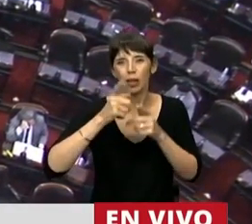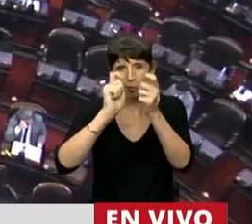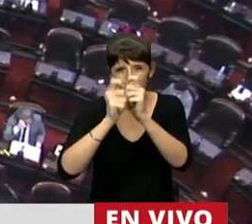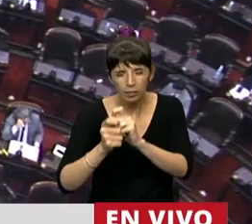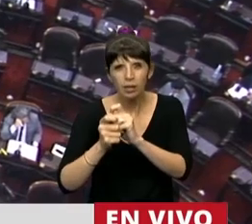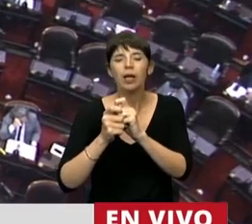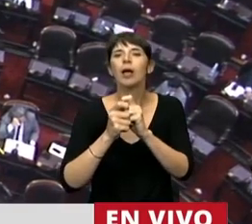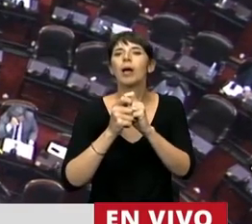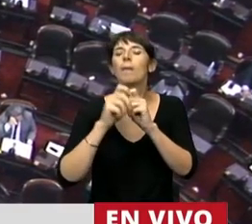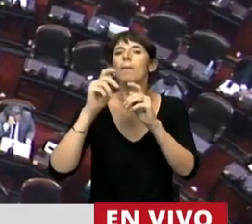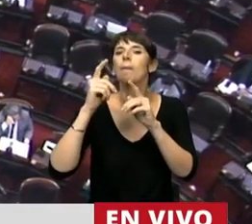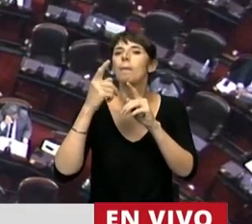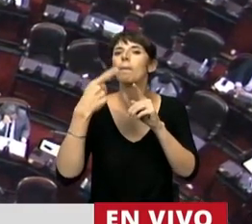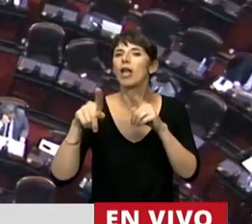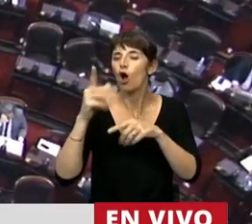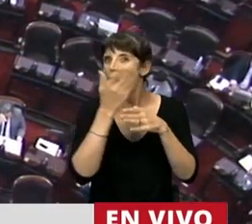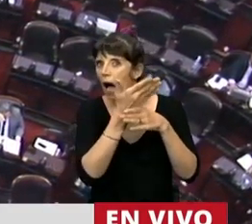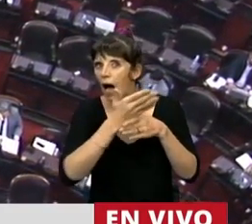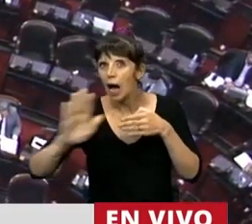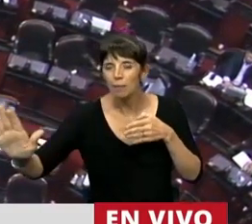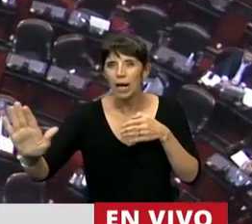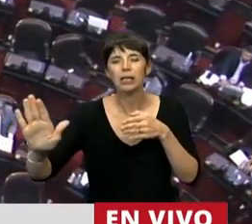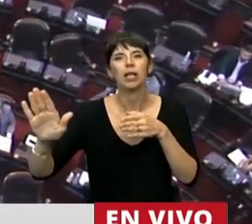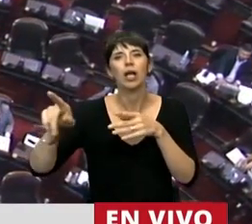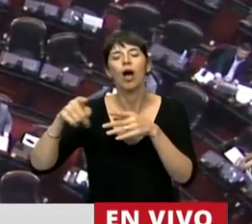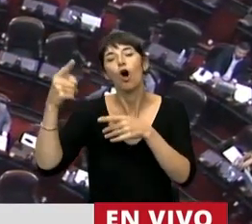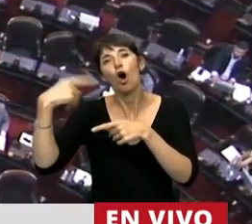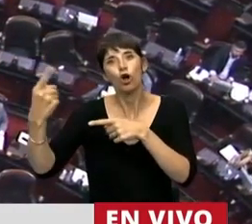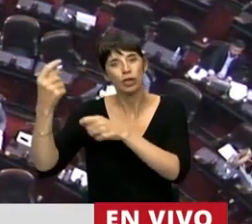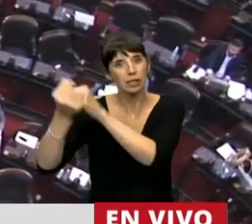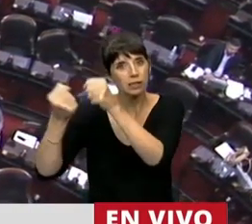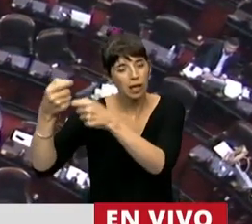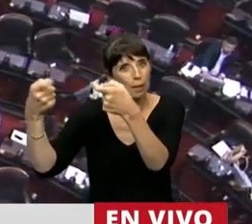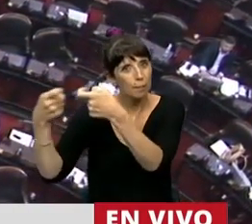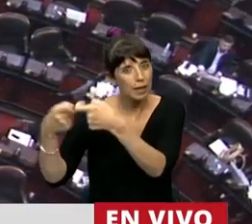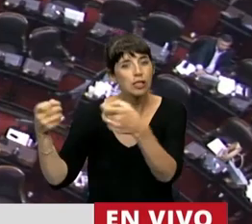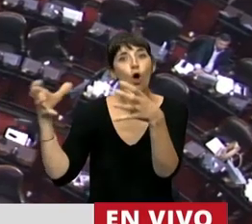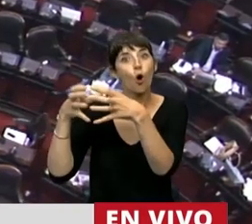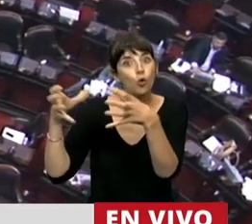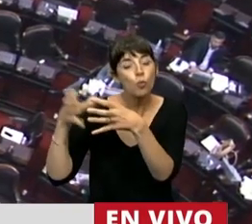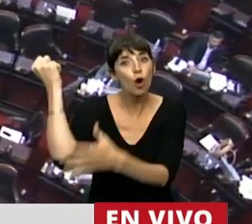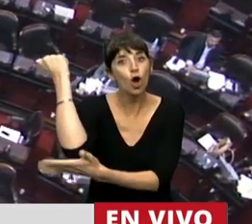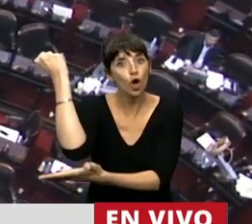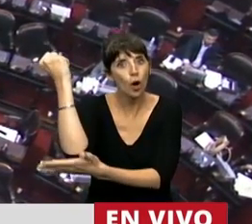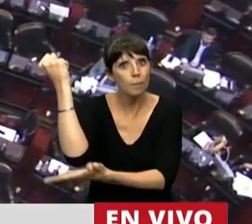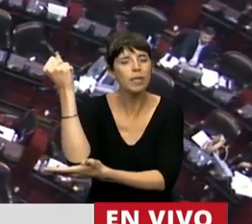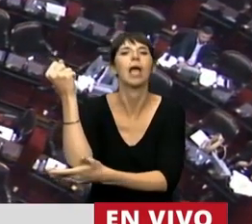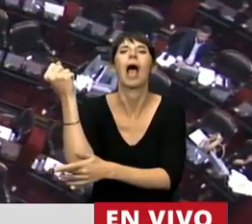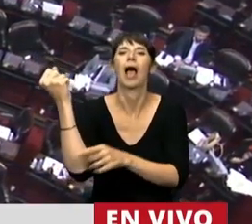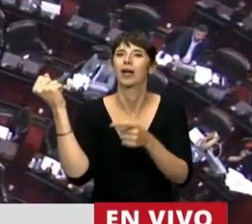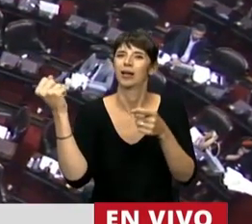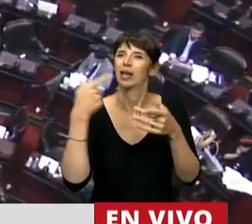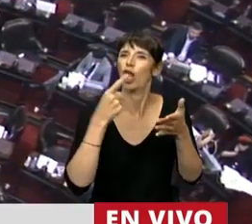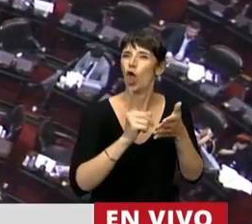o mayoristas de cualquier rubro comprendidos en el artículo 2 de la ley 24.467 y sus